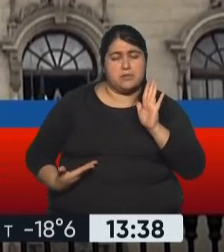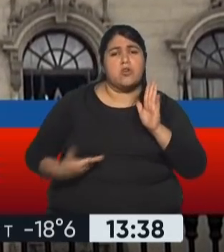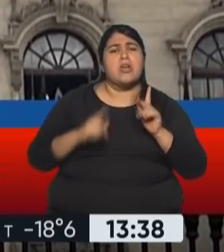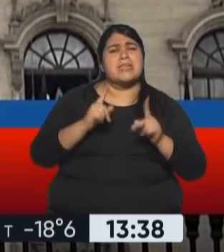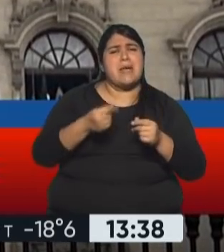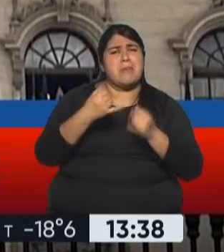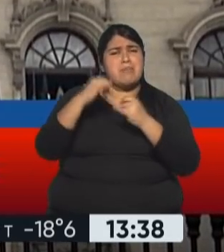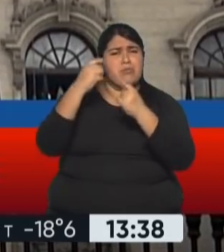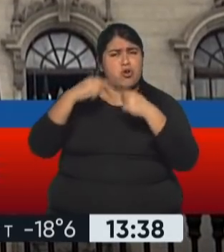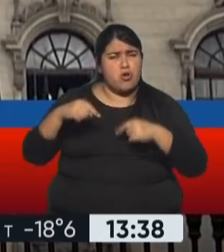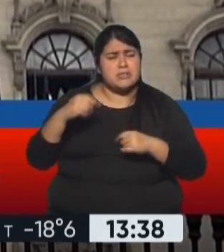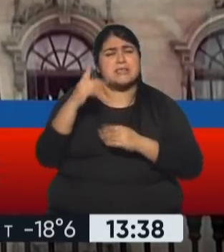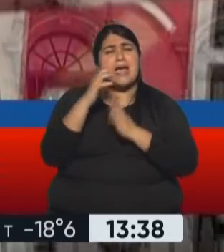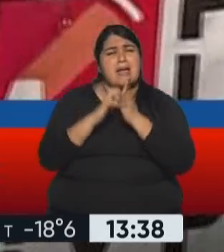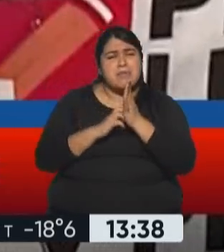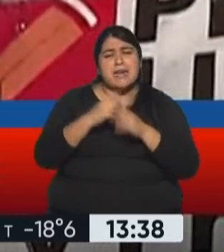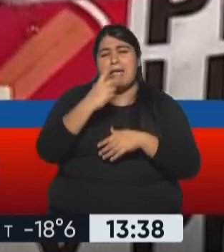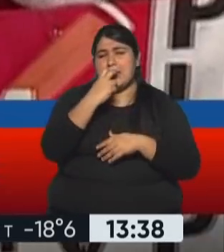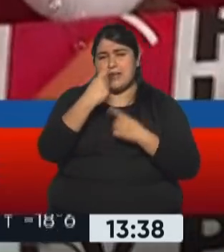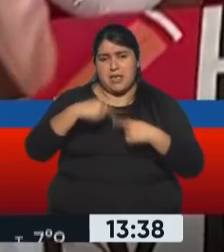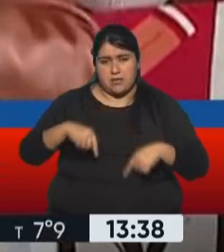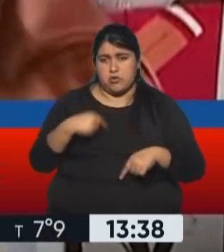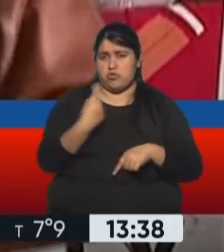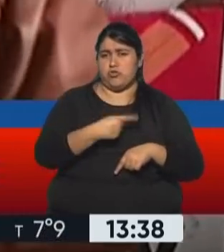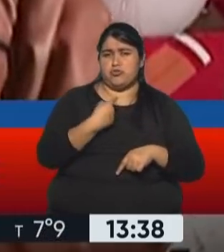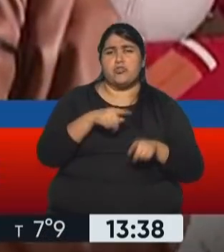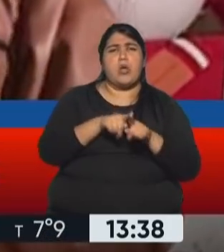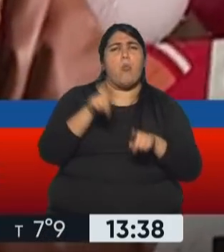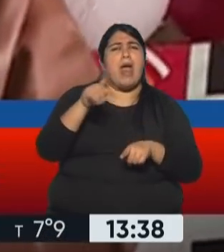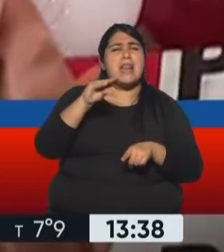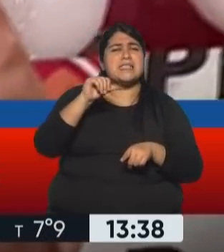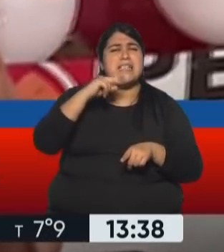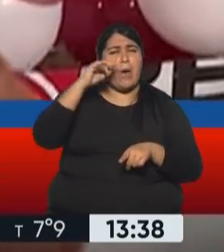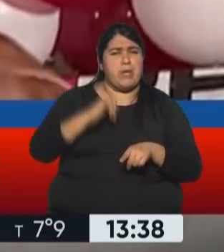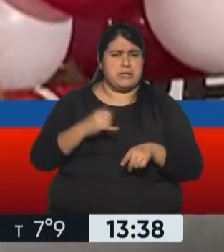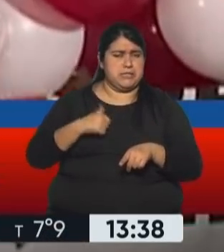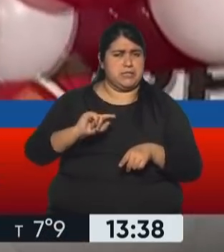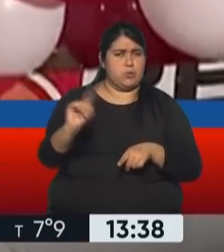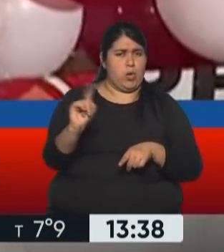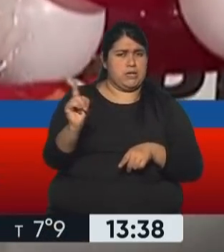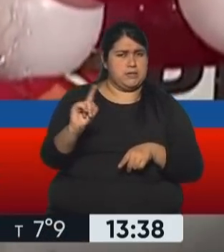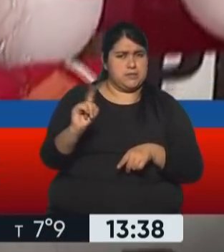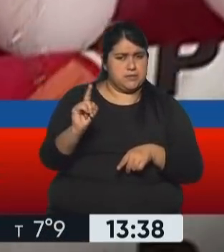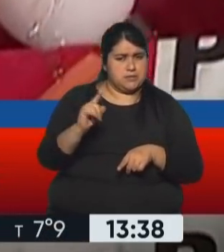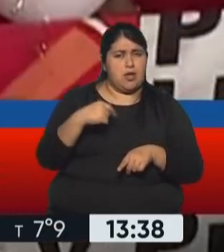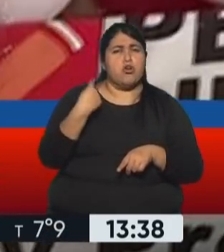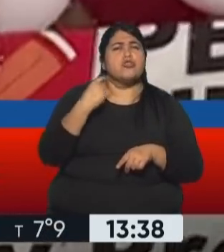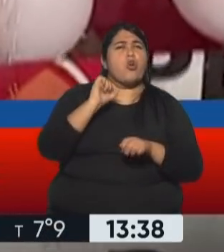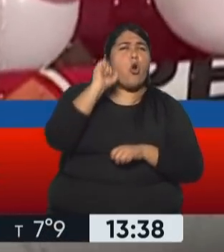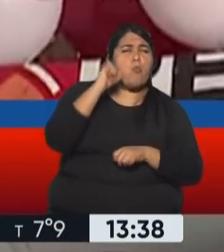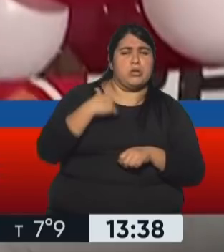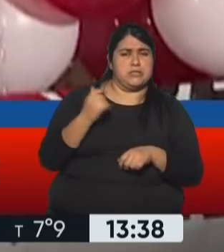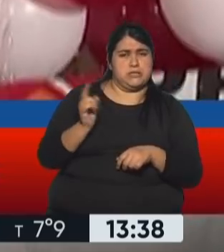estatizaciones en áreas de minería y energía. No somos chavistas, no somos comunistas,